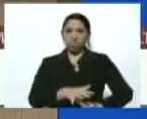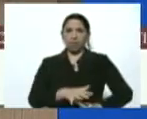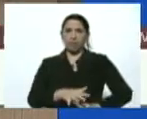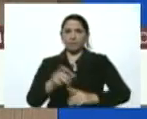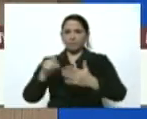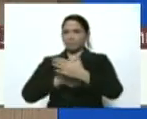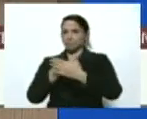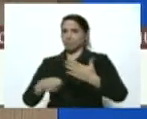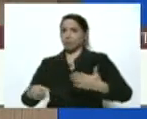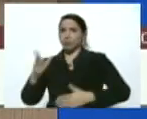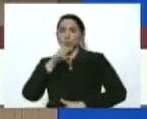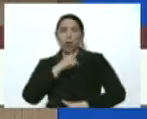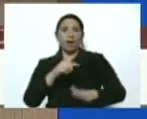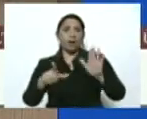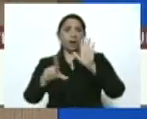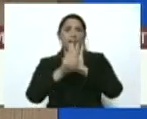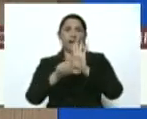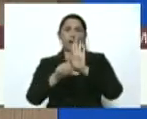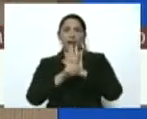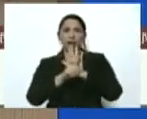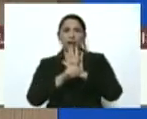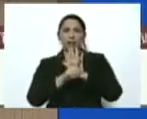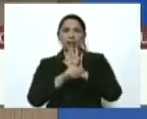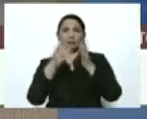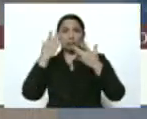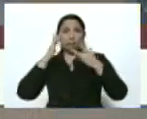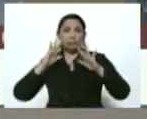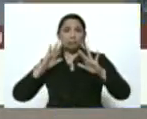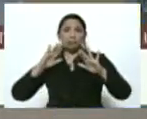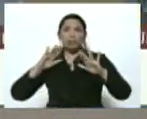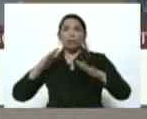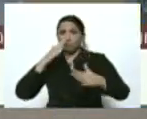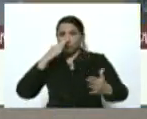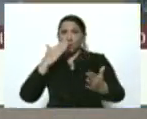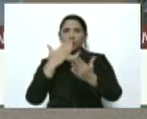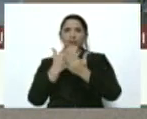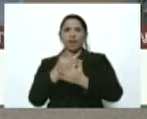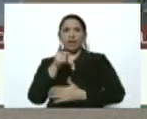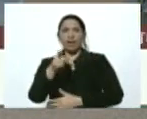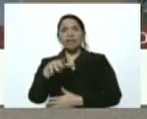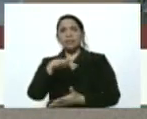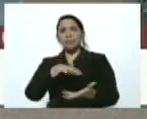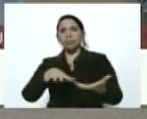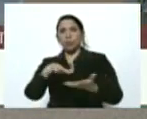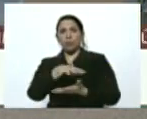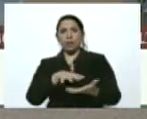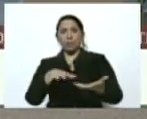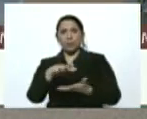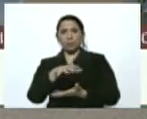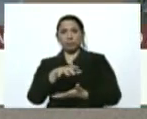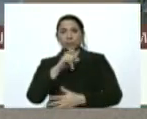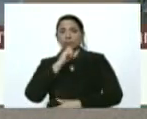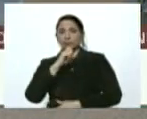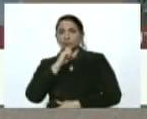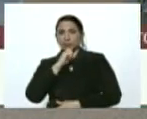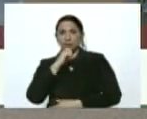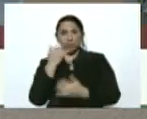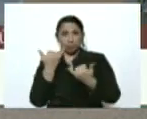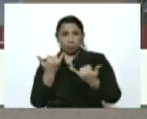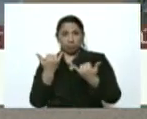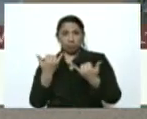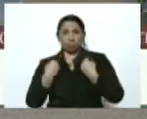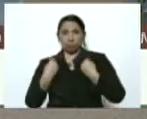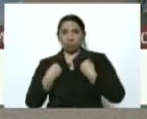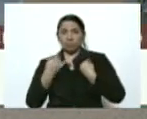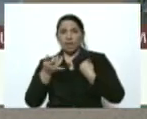sanciones ilícitas están tratando de enfrentar esta amenaza en las circunstancias más difíciles en esas circunstancias